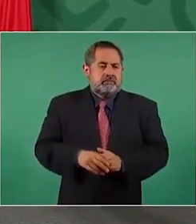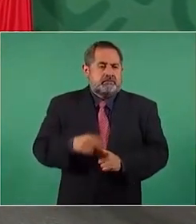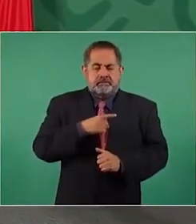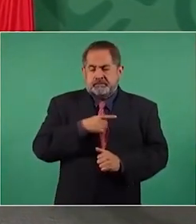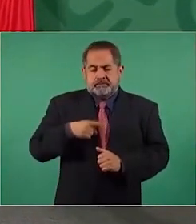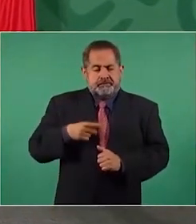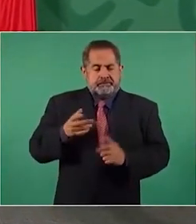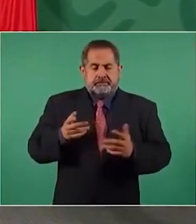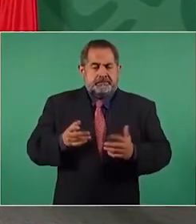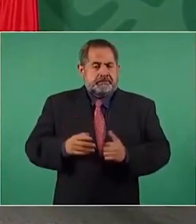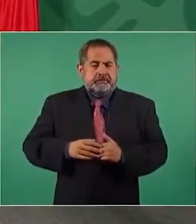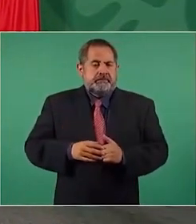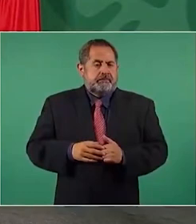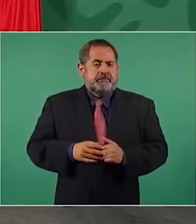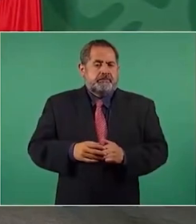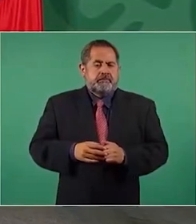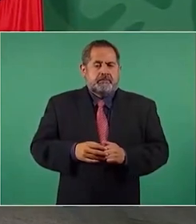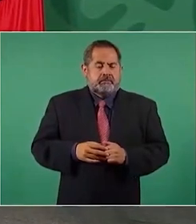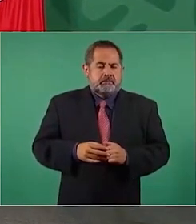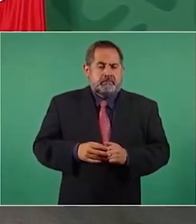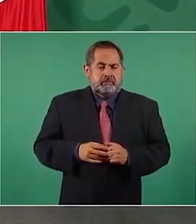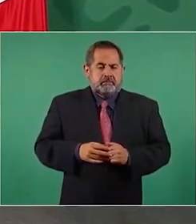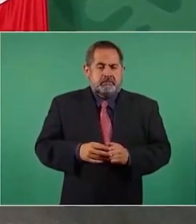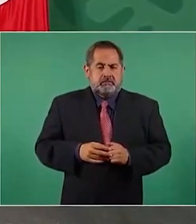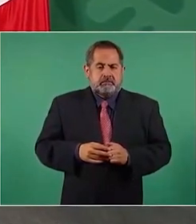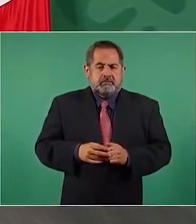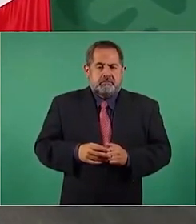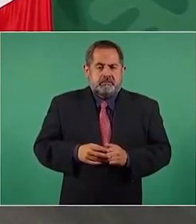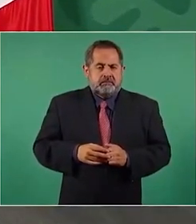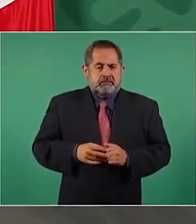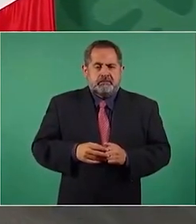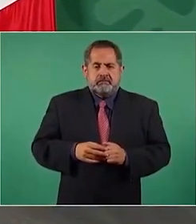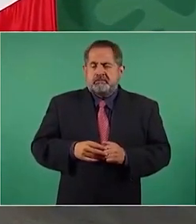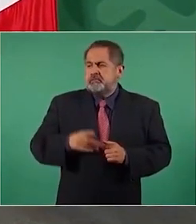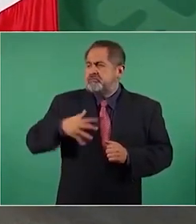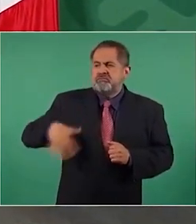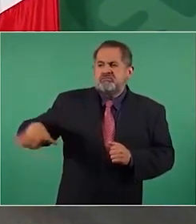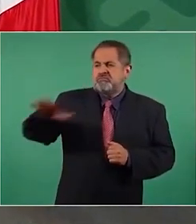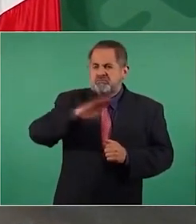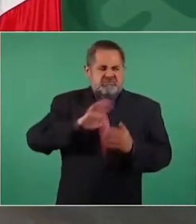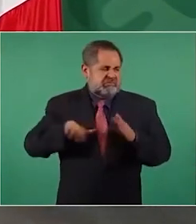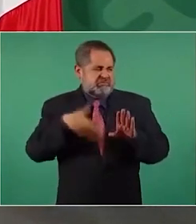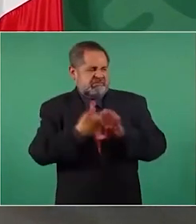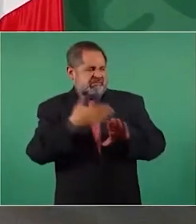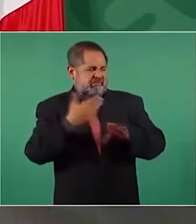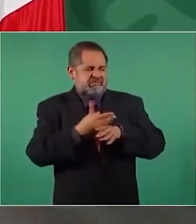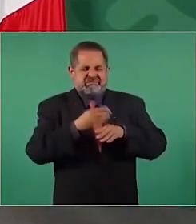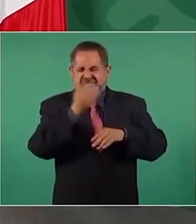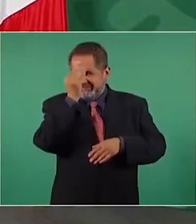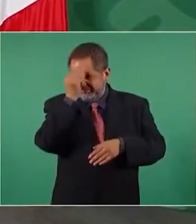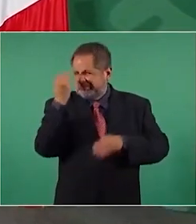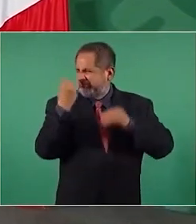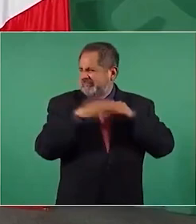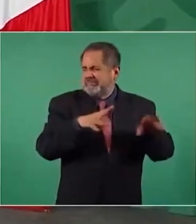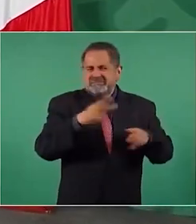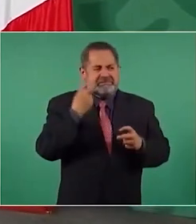haya linchamientos públicos,